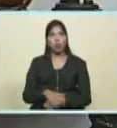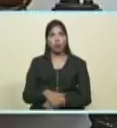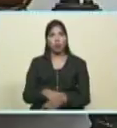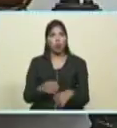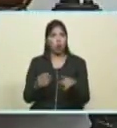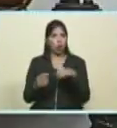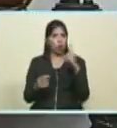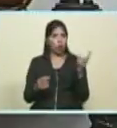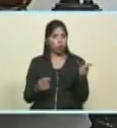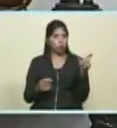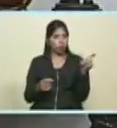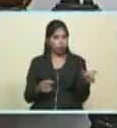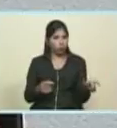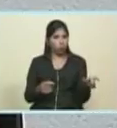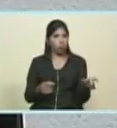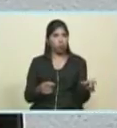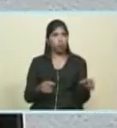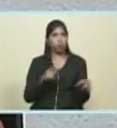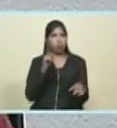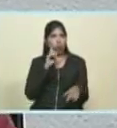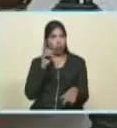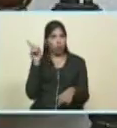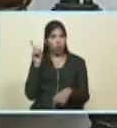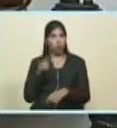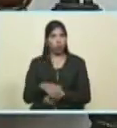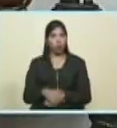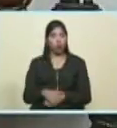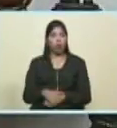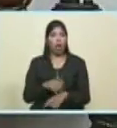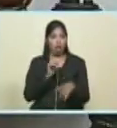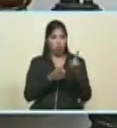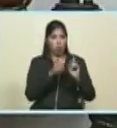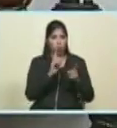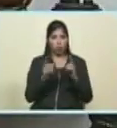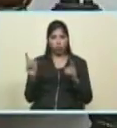Tarek Ricardo Menéndez entre los que puedo ver aquí en este salón